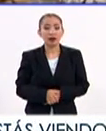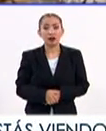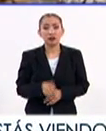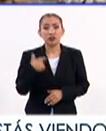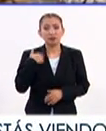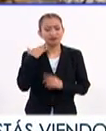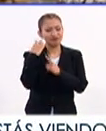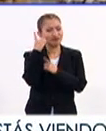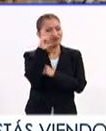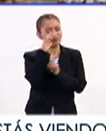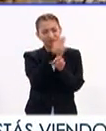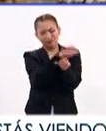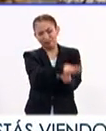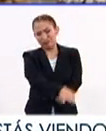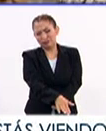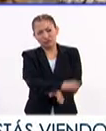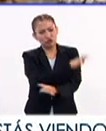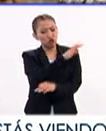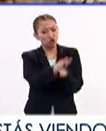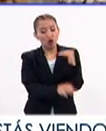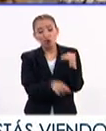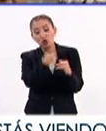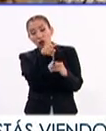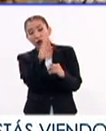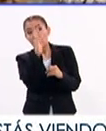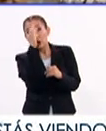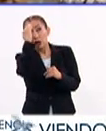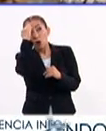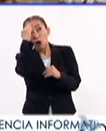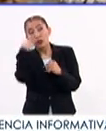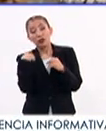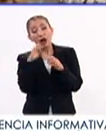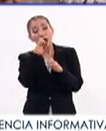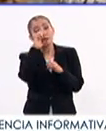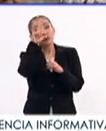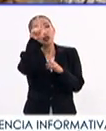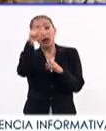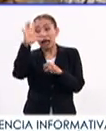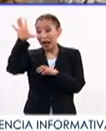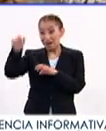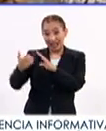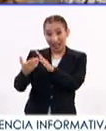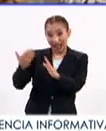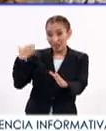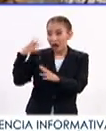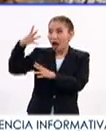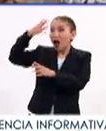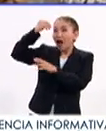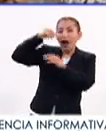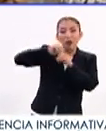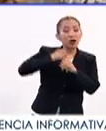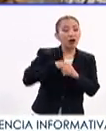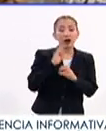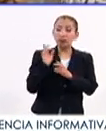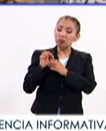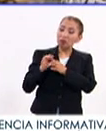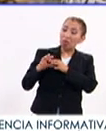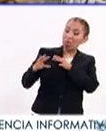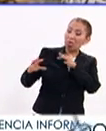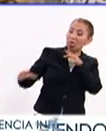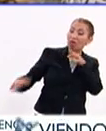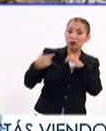reprimido totalmente todo aquel recuerdo espiritual de un África que se alejó totalmente.